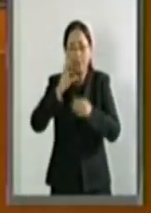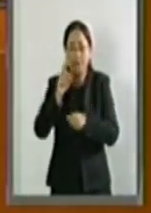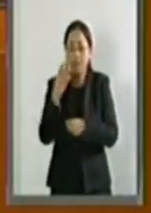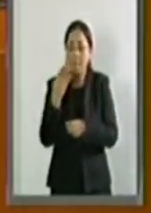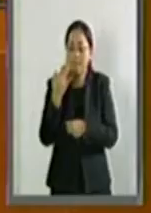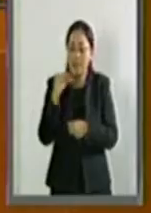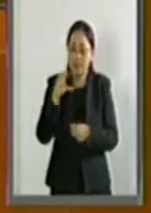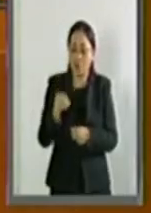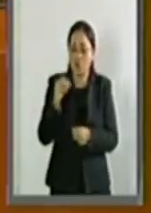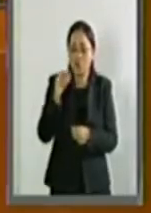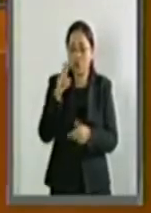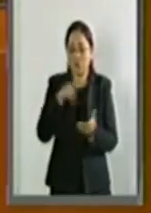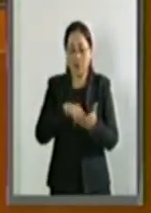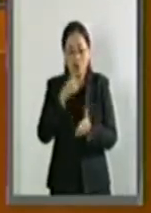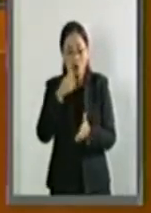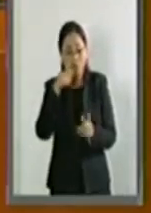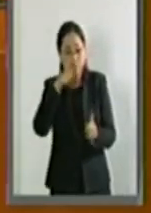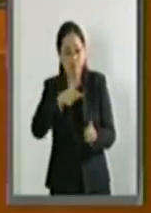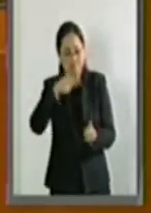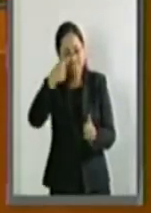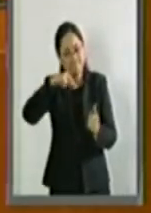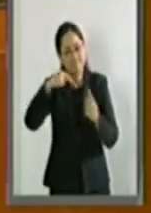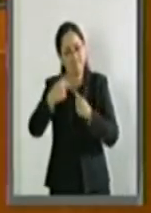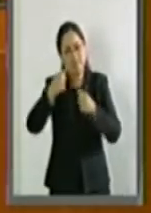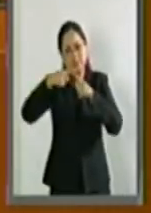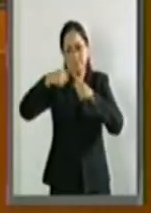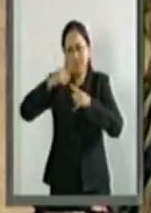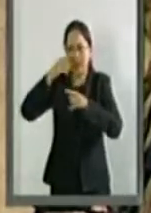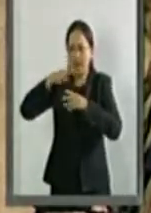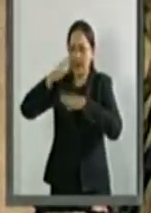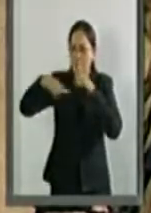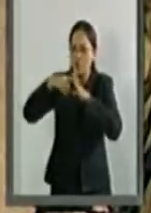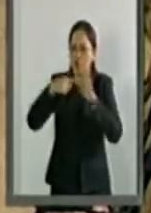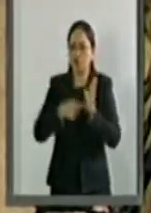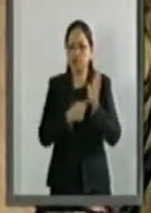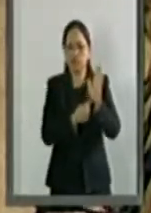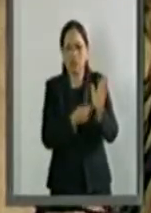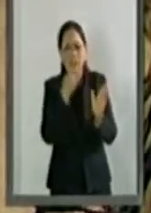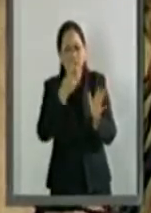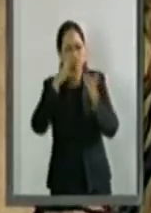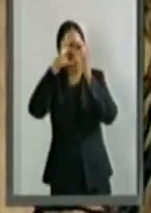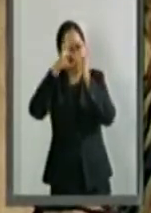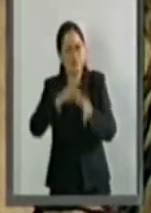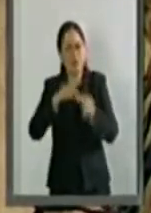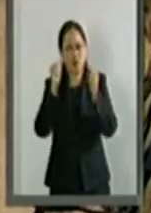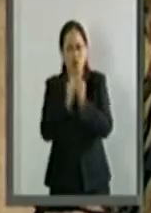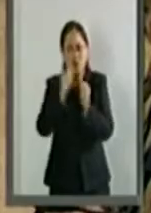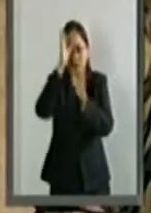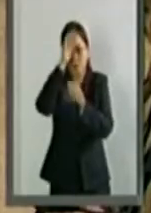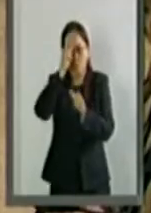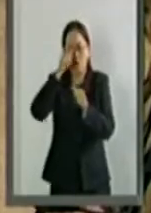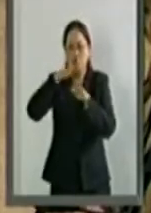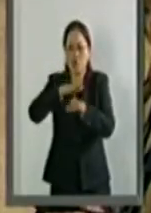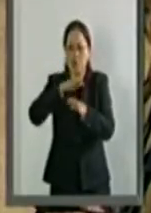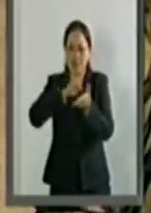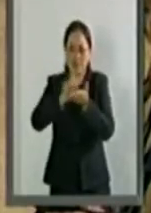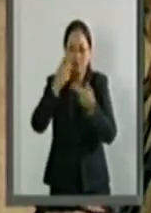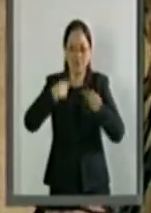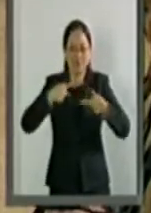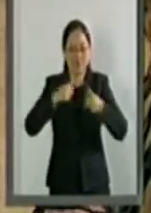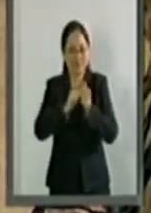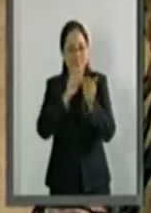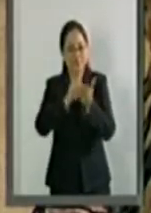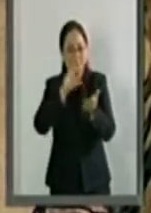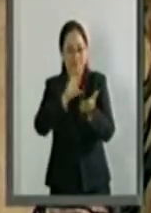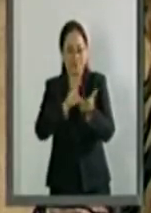es una gran ley, es una ley paradigmática en el mundo porque está armonizada con la Convención de los Derechos de las Personas